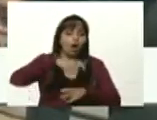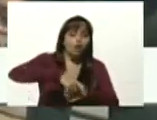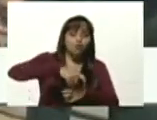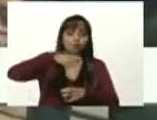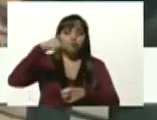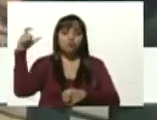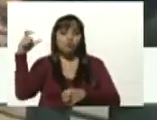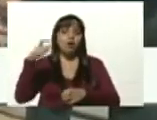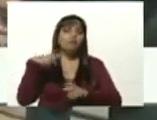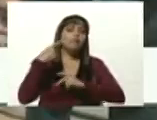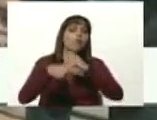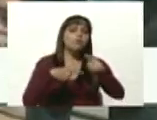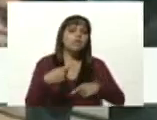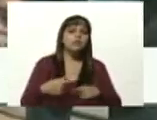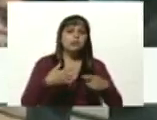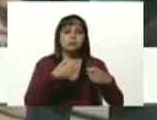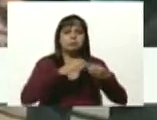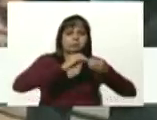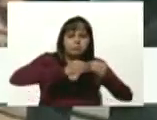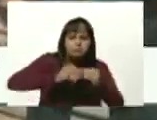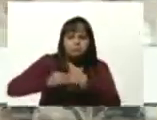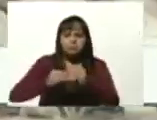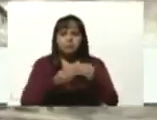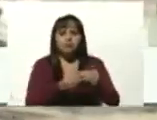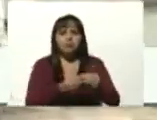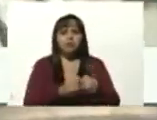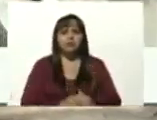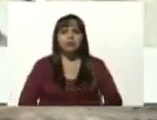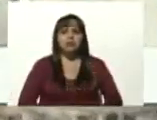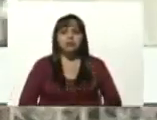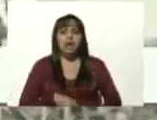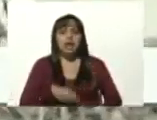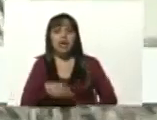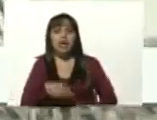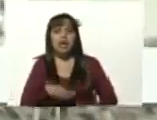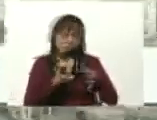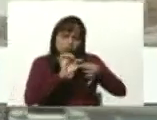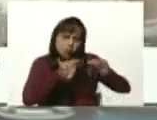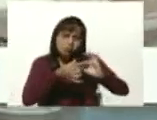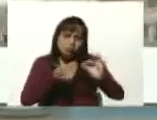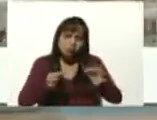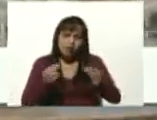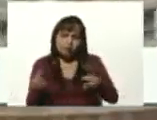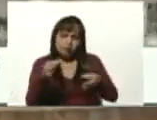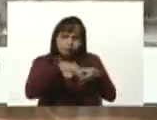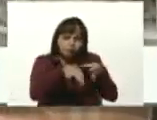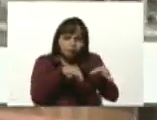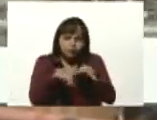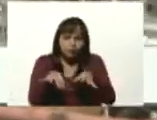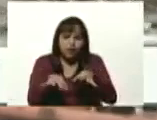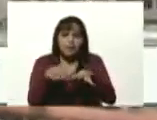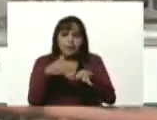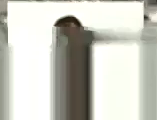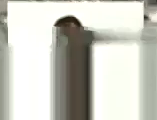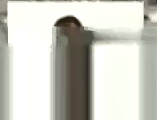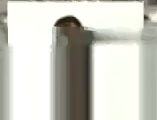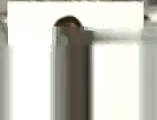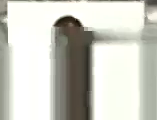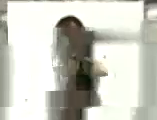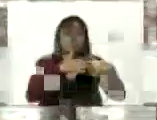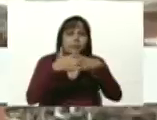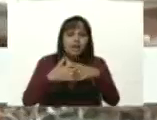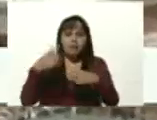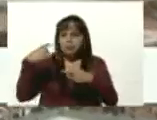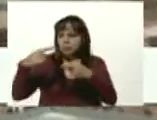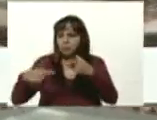unos procesos mecánicos hemos elaborado unas piezas de recuperación de maquinaria